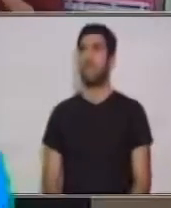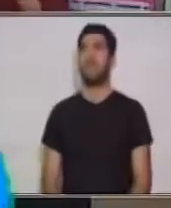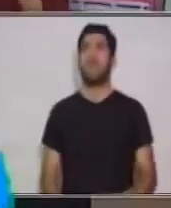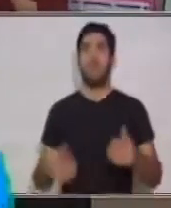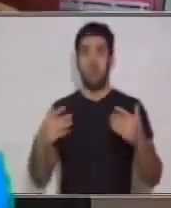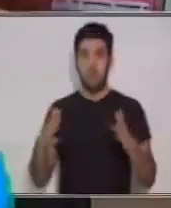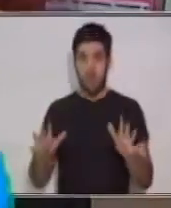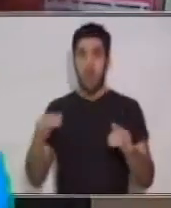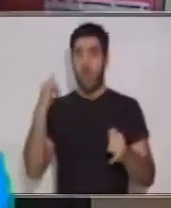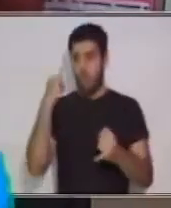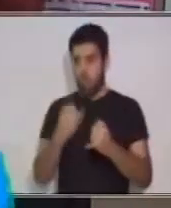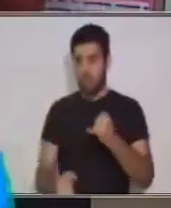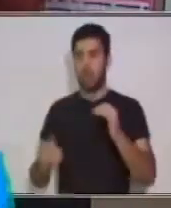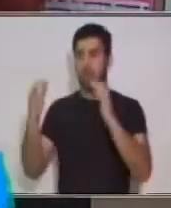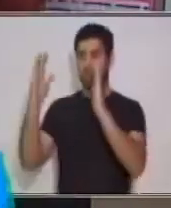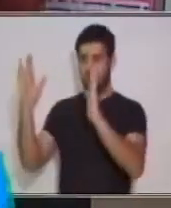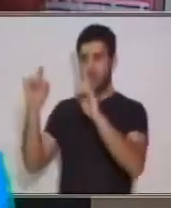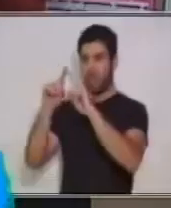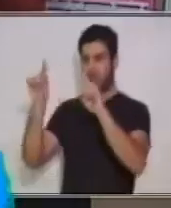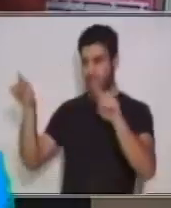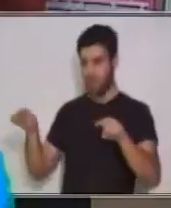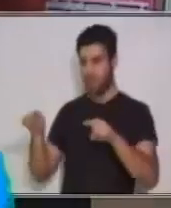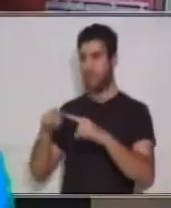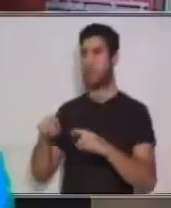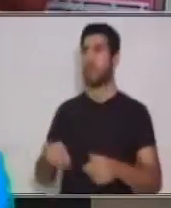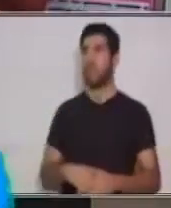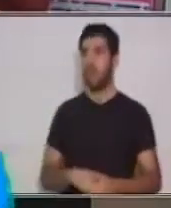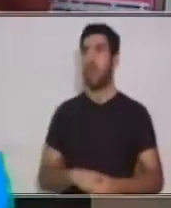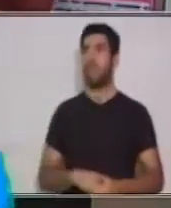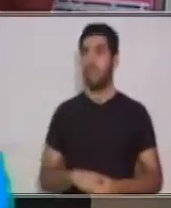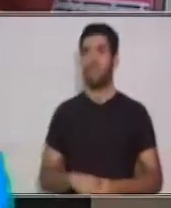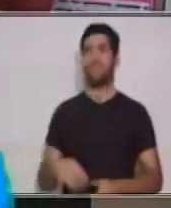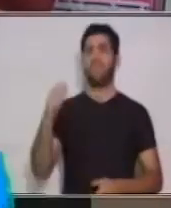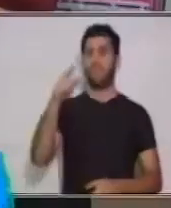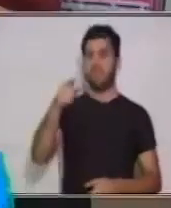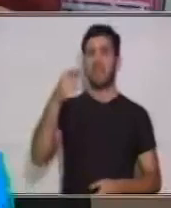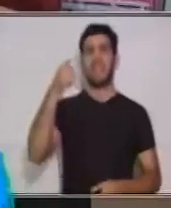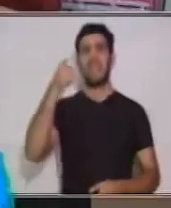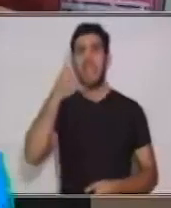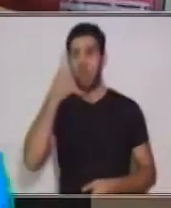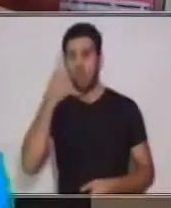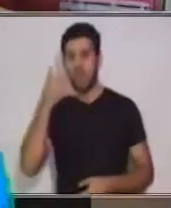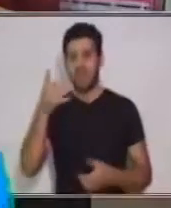última parte de tu guía. Nos indica en el celular qué temas has investigado.